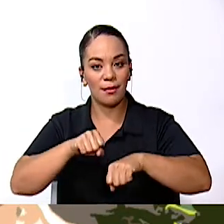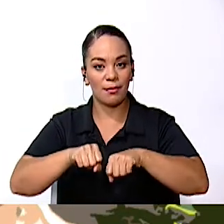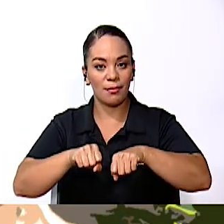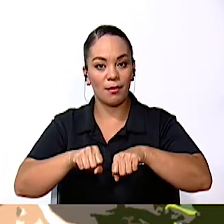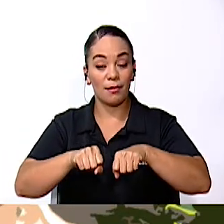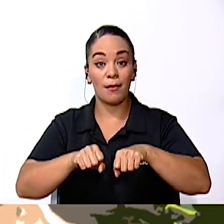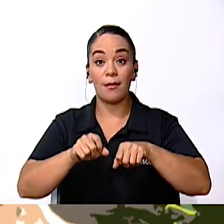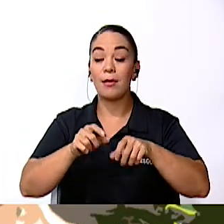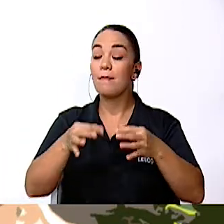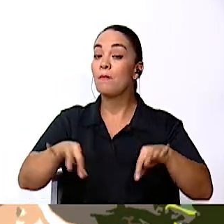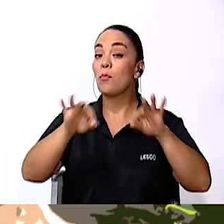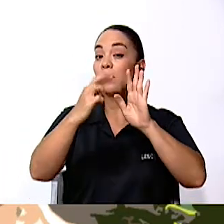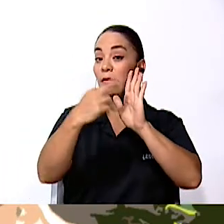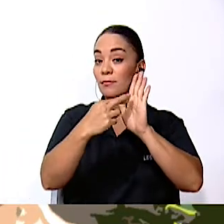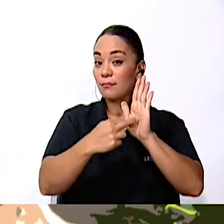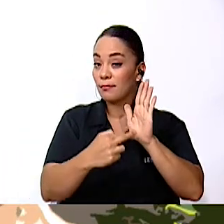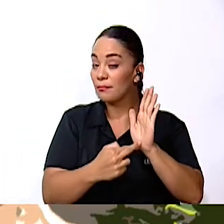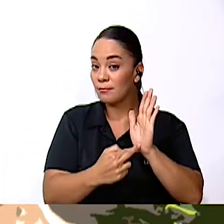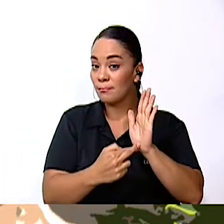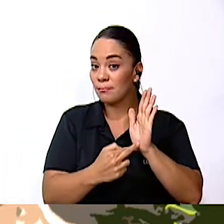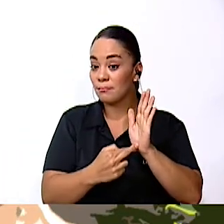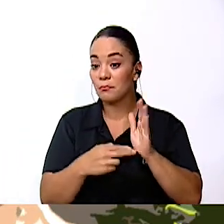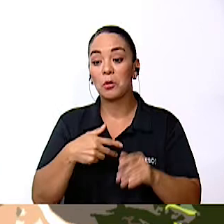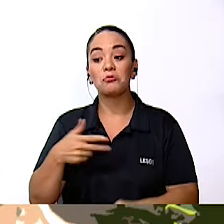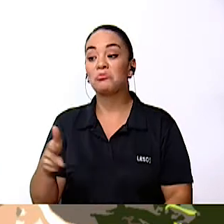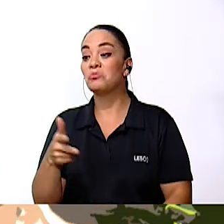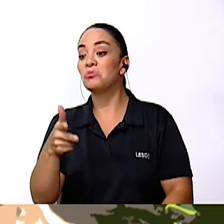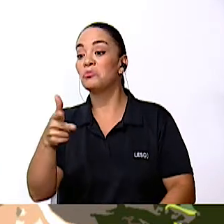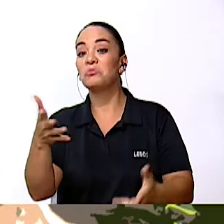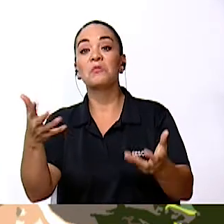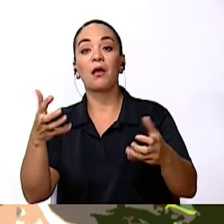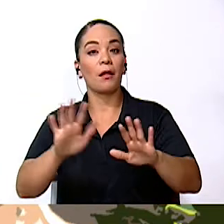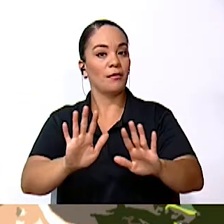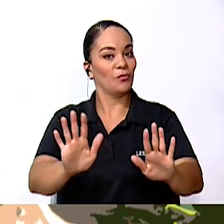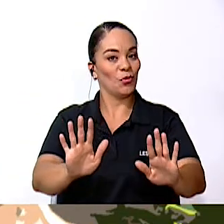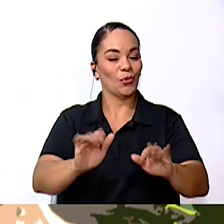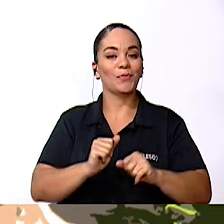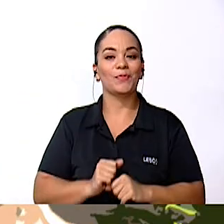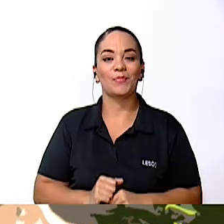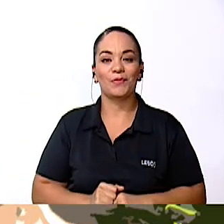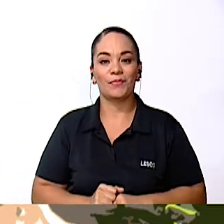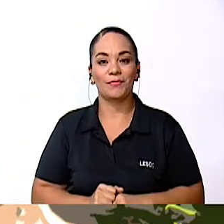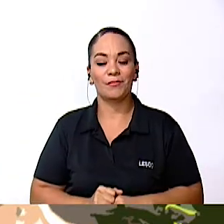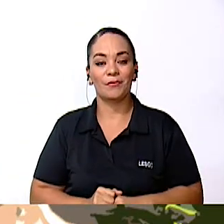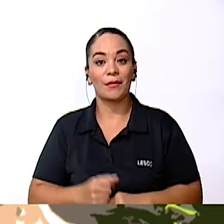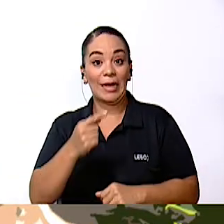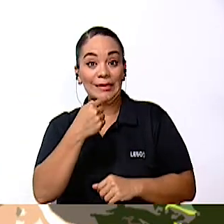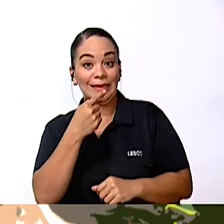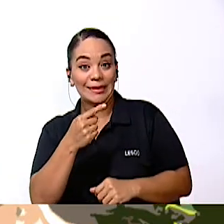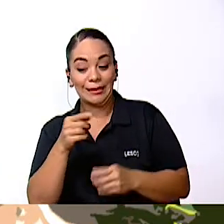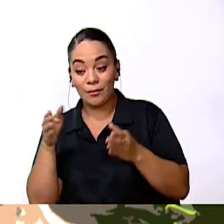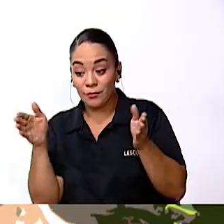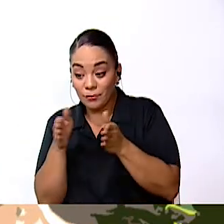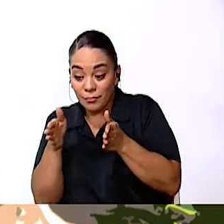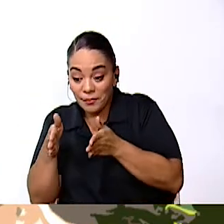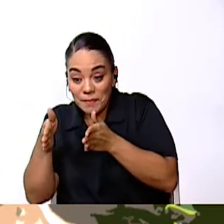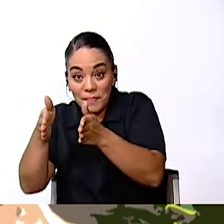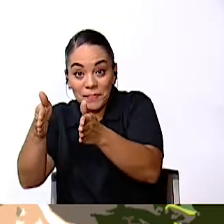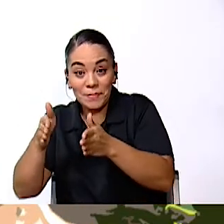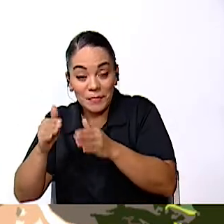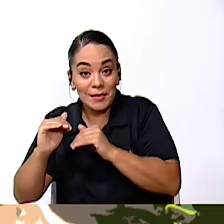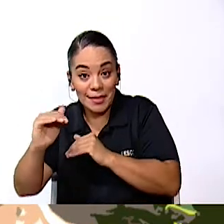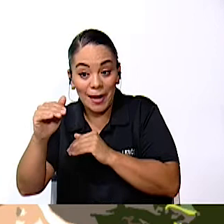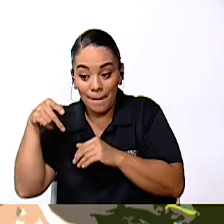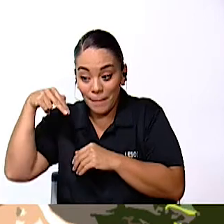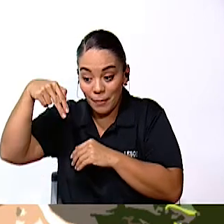su reglamentación ¿Verdad? No podemos andar ahí por donde queramos Ni podemos como es Bueno, ahí decía hablaba vereda Pero sabemos que es la acera Nosotros no